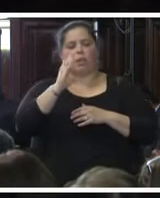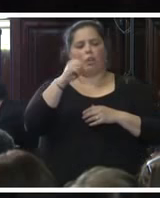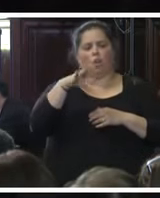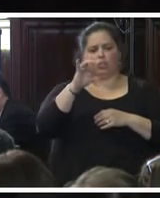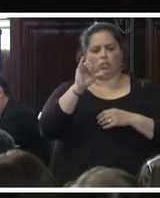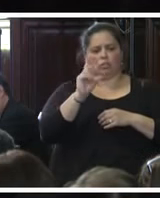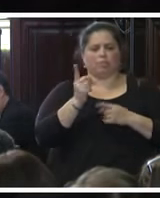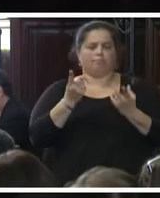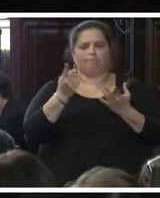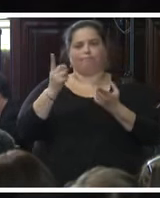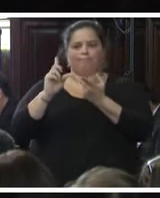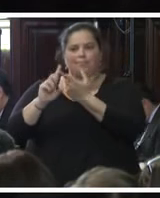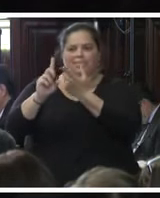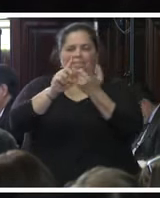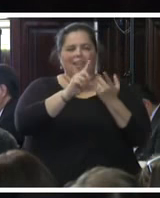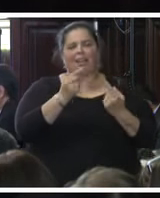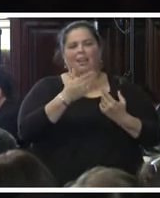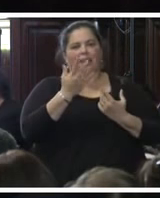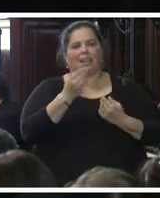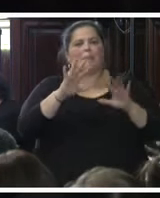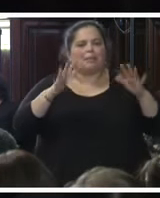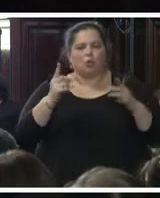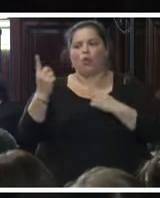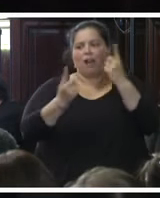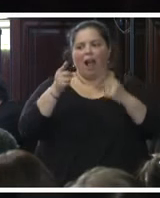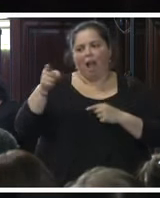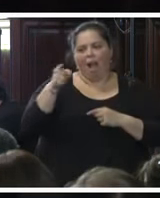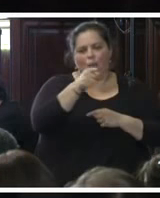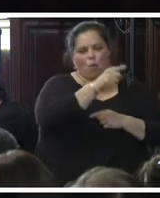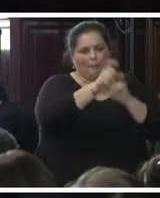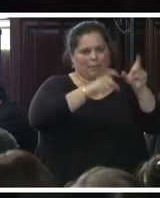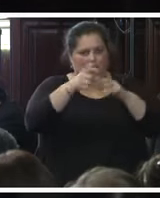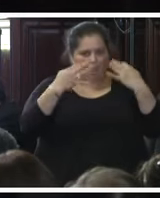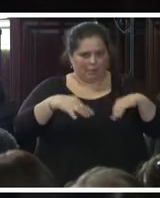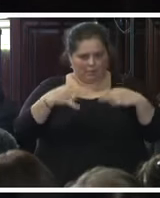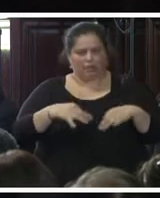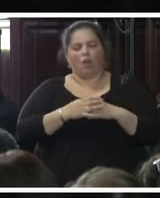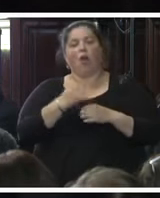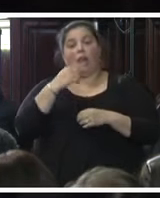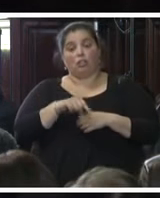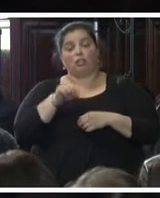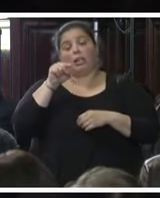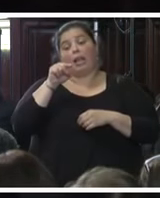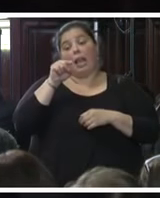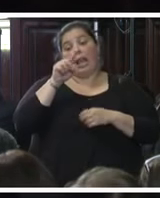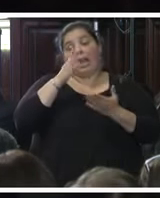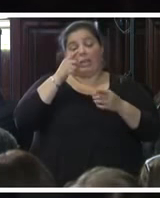contra algunas personas en específico. Y el ejercicio de la acción penal, las consignaciones fueron